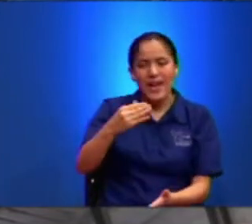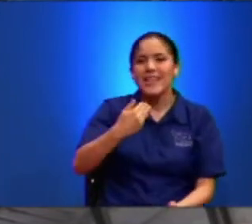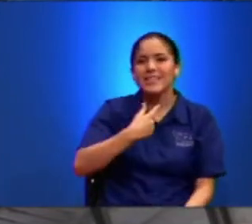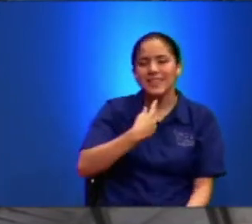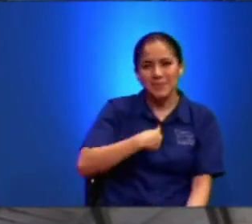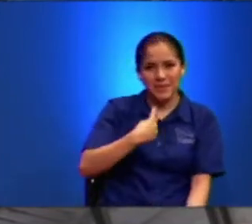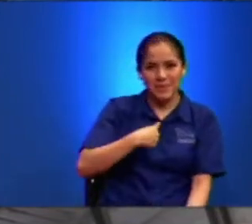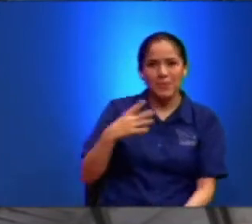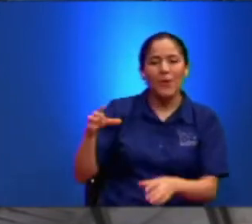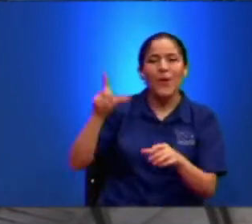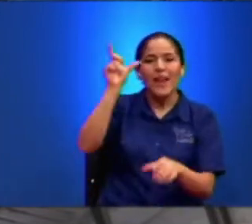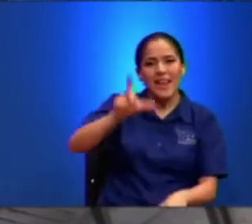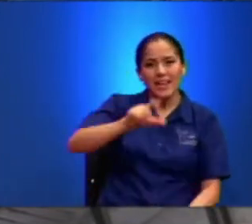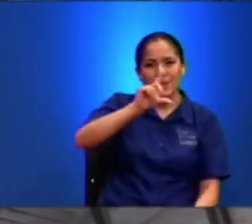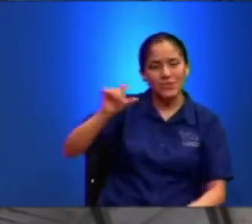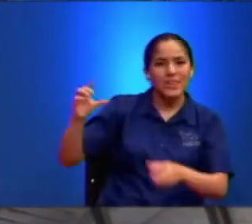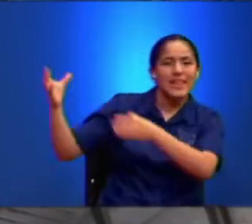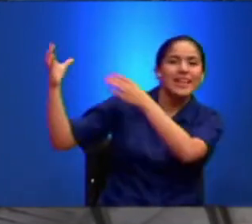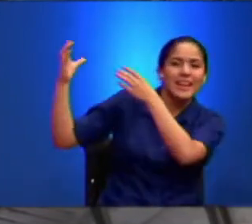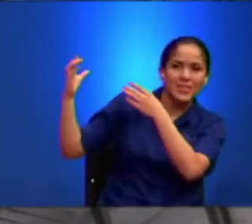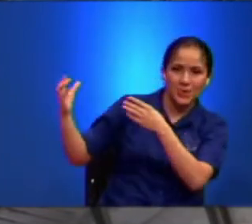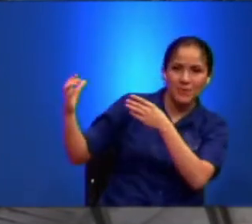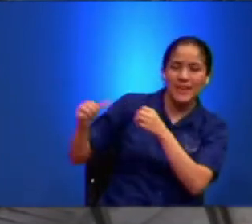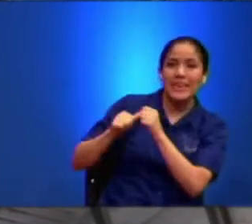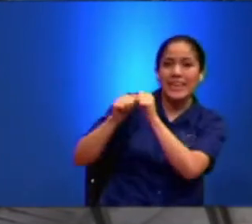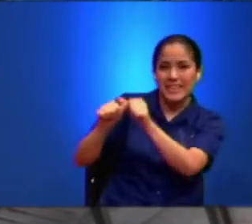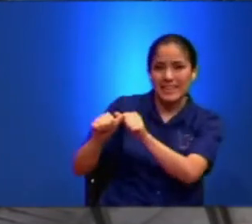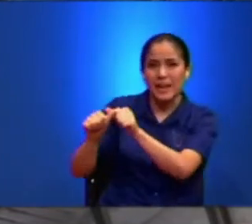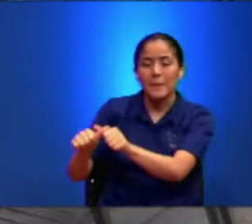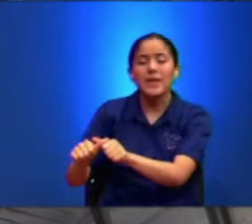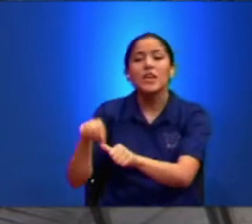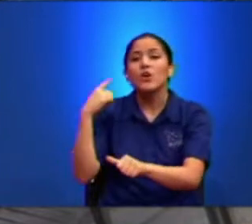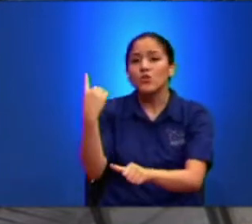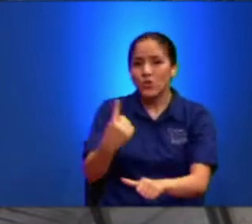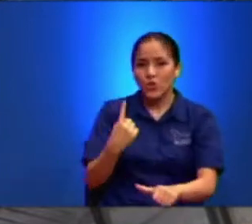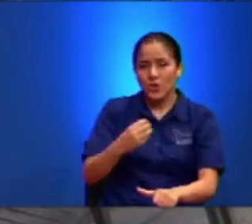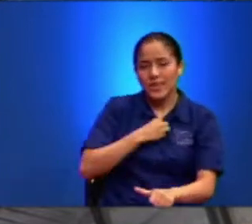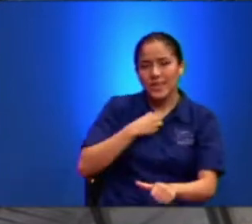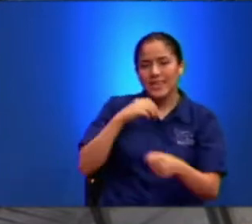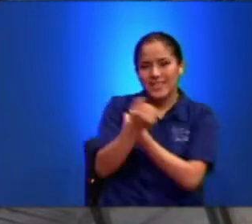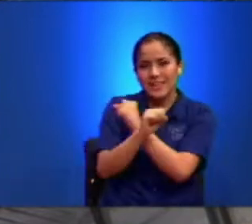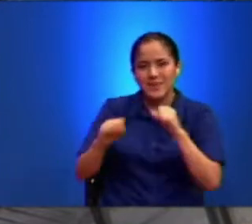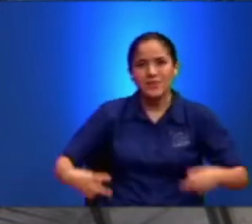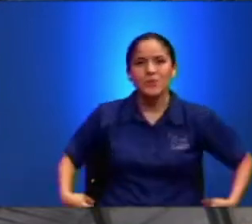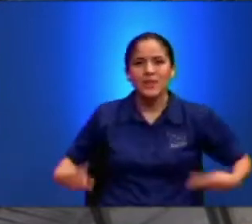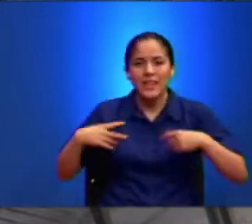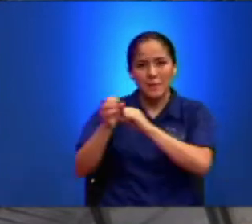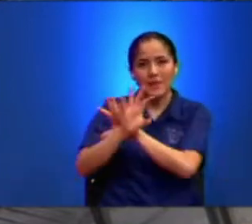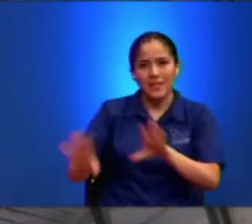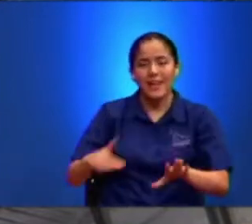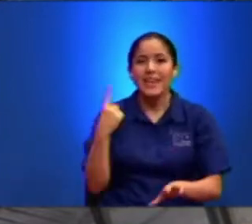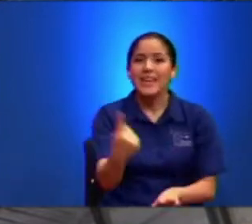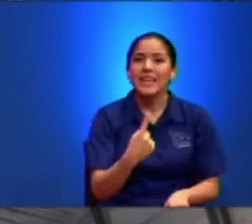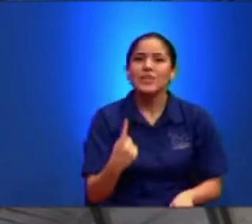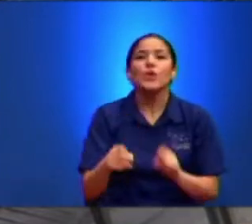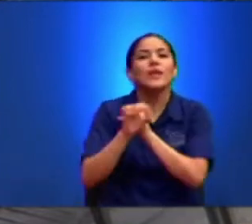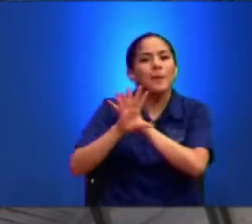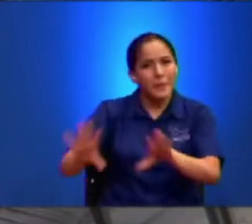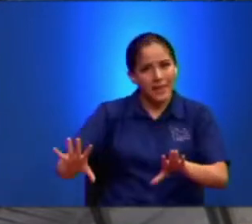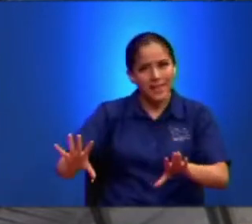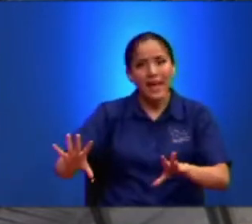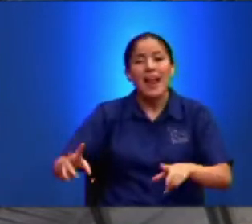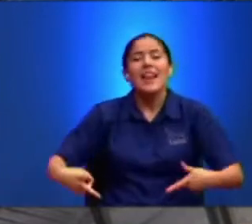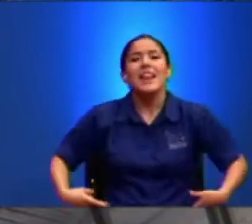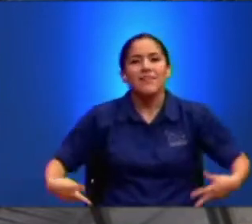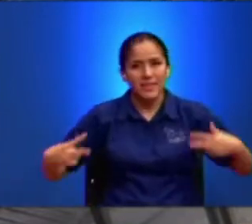Porque Todo El Que Quiera Salvar Su Vida La Perderá Y Todo El Que Pierda Su Vida Por Causa De Mí